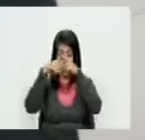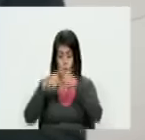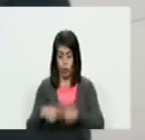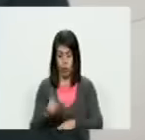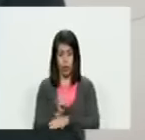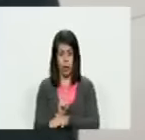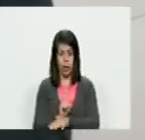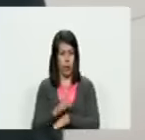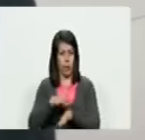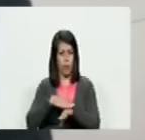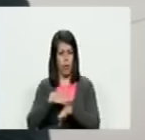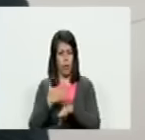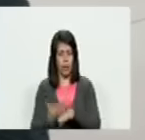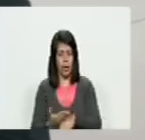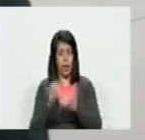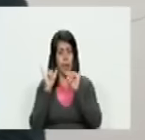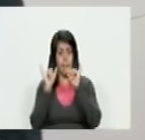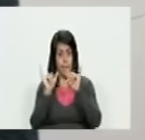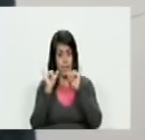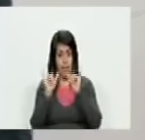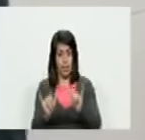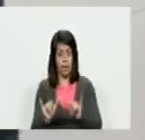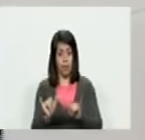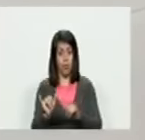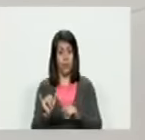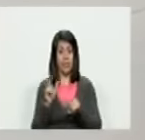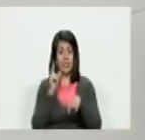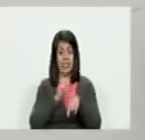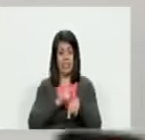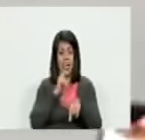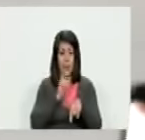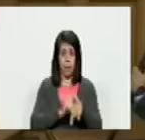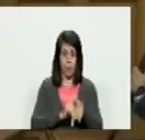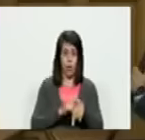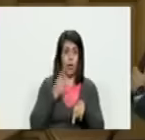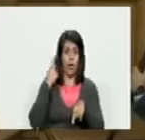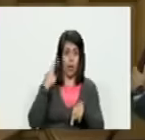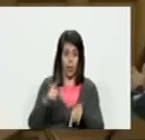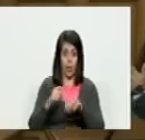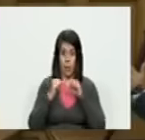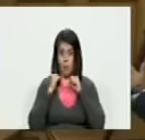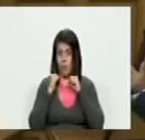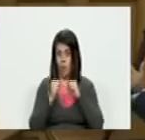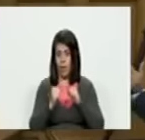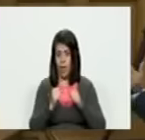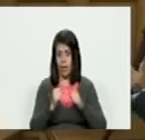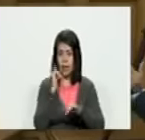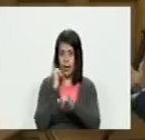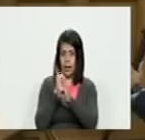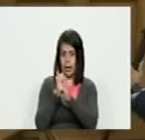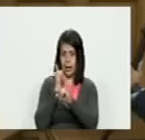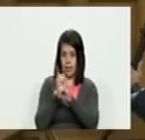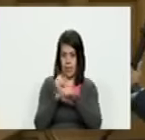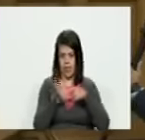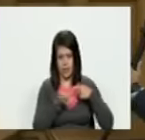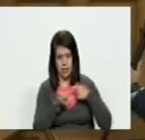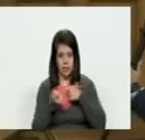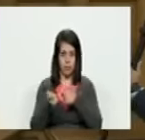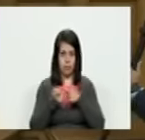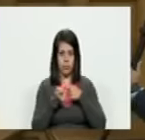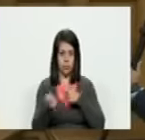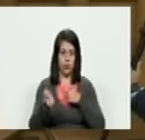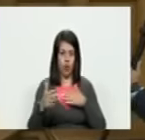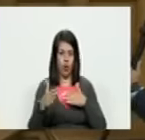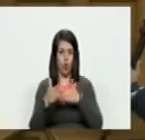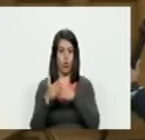ocurre en el mismo y preciso instante en que había recrudecido el ataque cibernético contra la